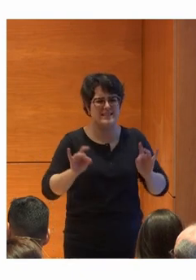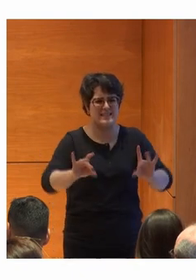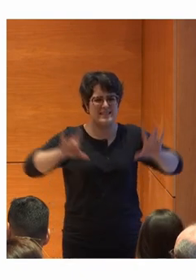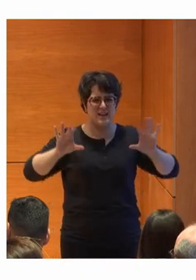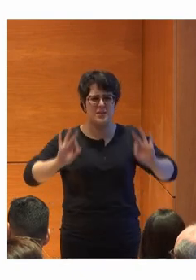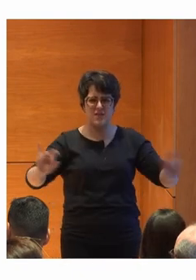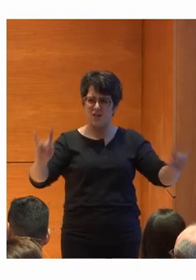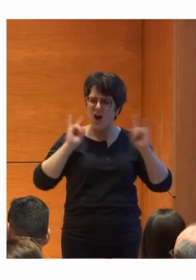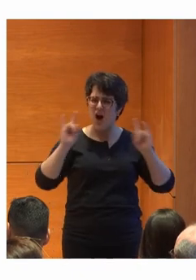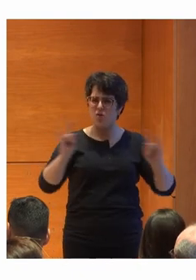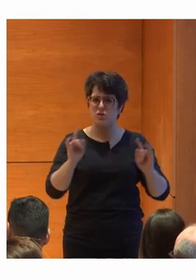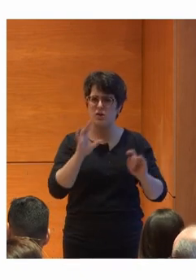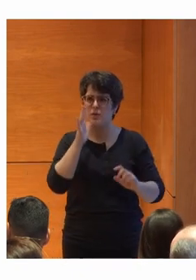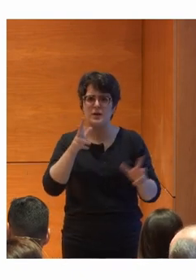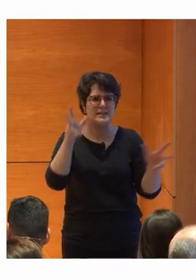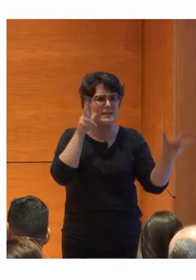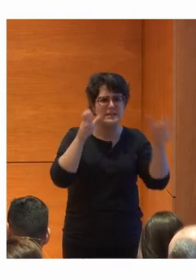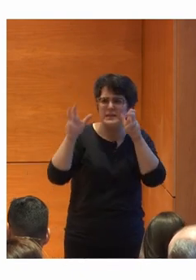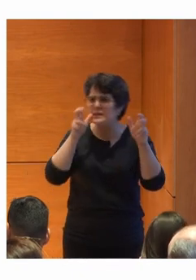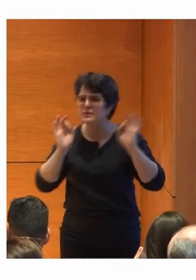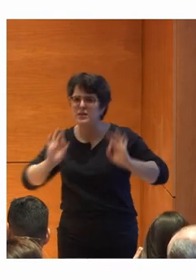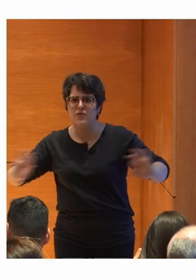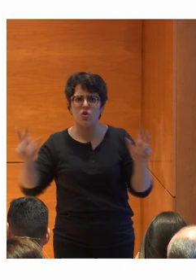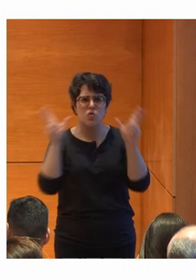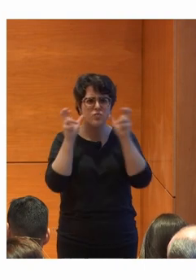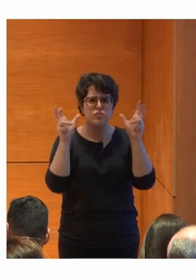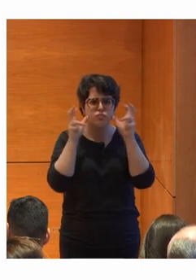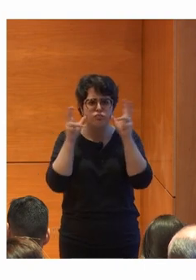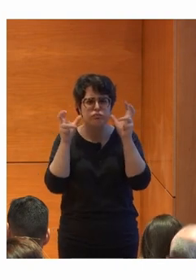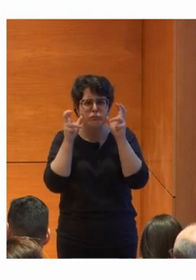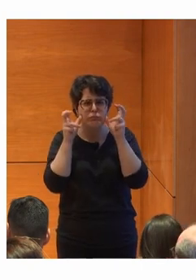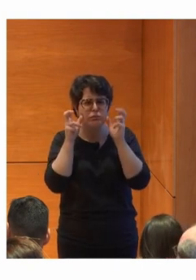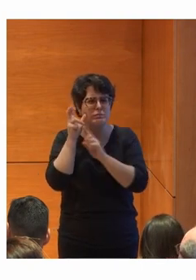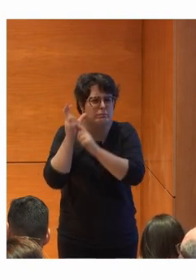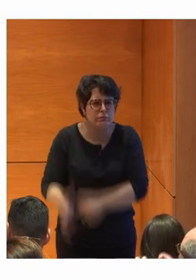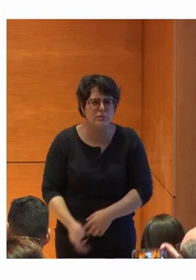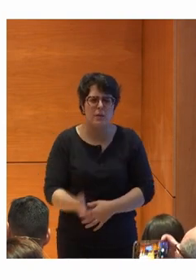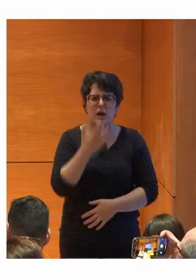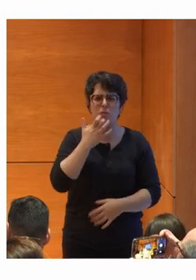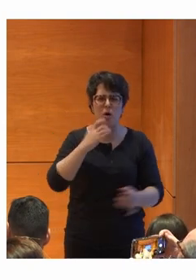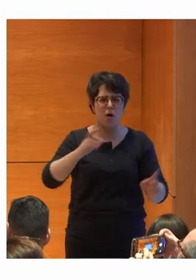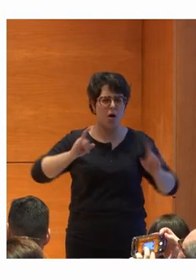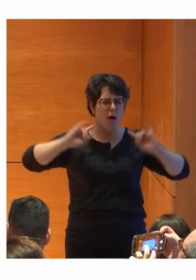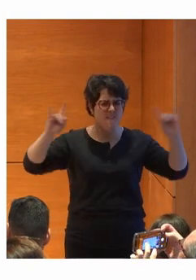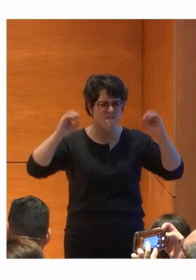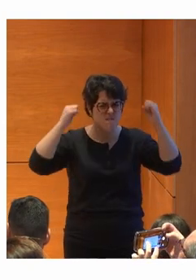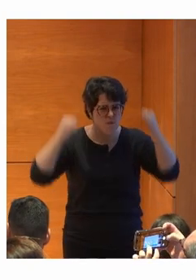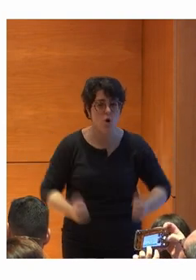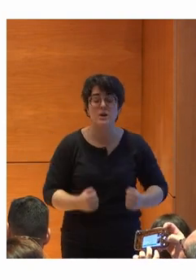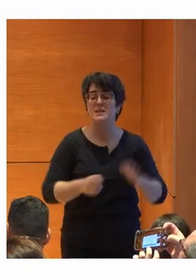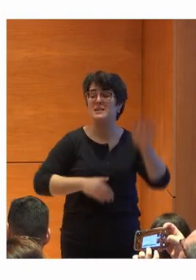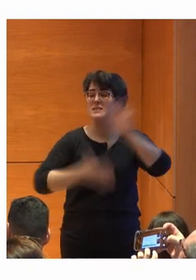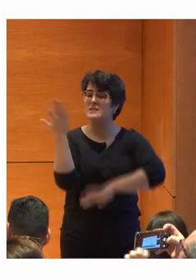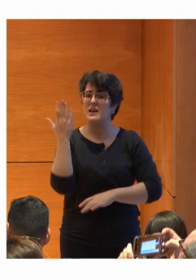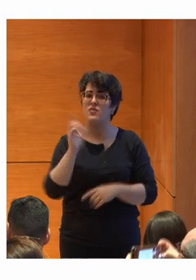auditiva ante ciertos estímulos sonoros, como pueden ser distintos sonidos, sonidos elevados, lo cual